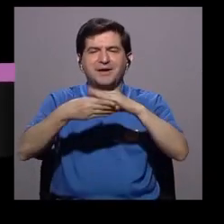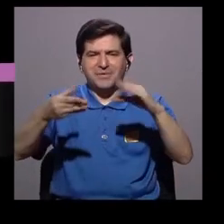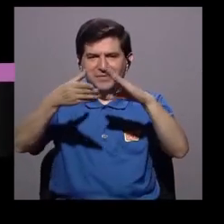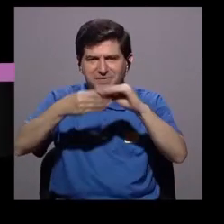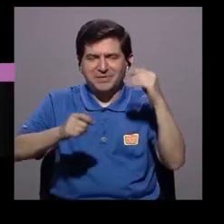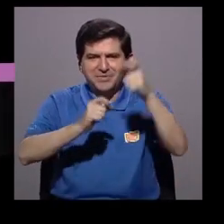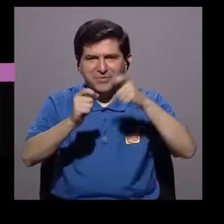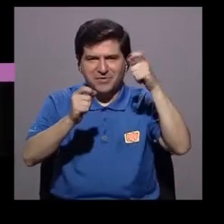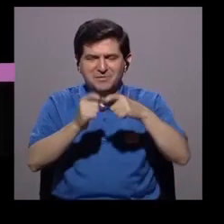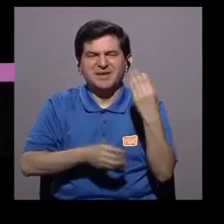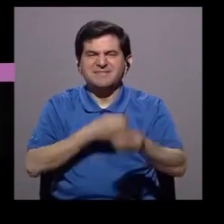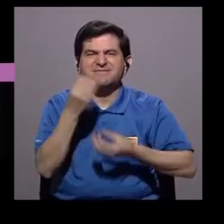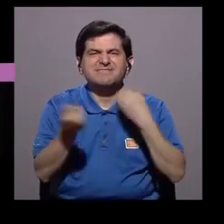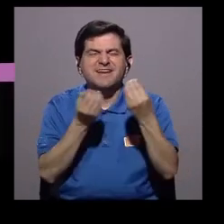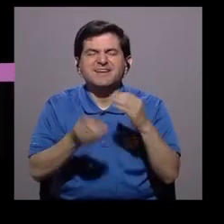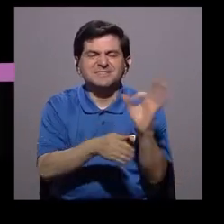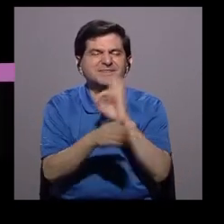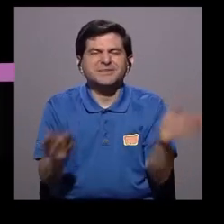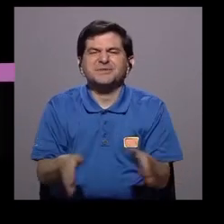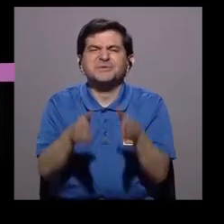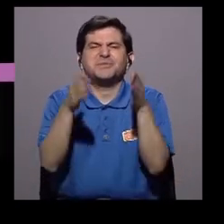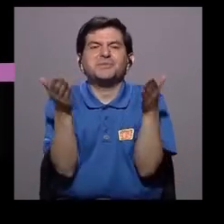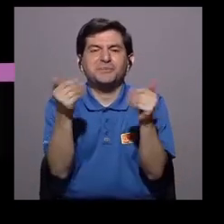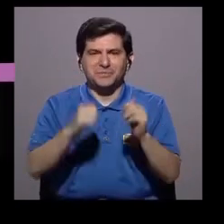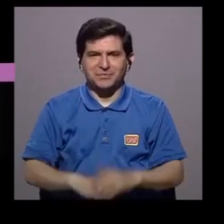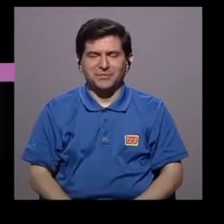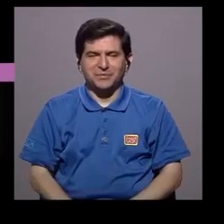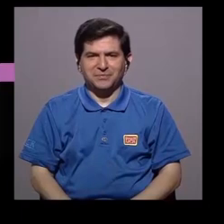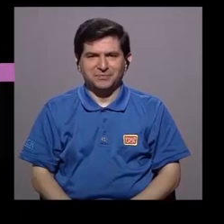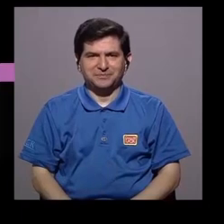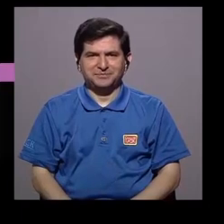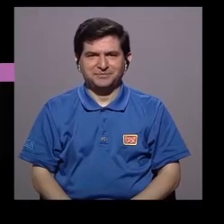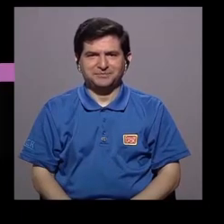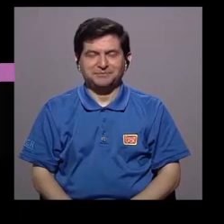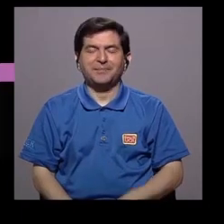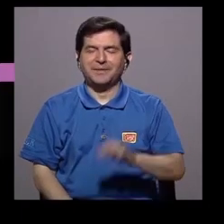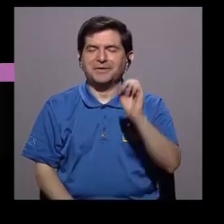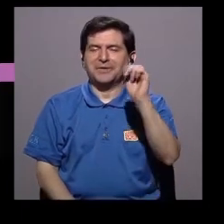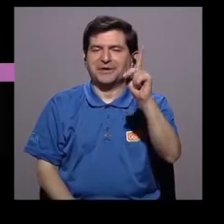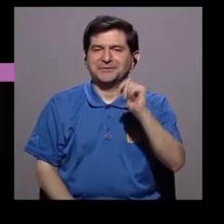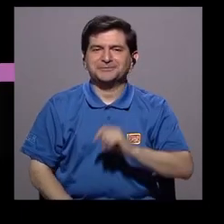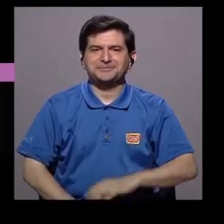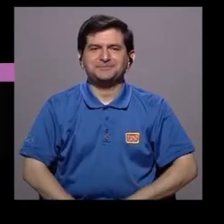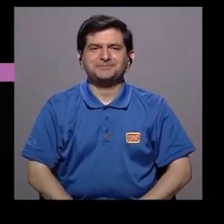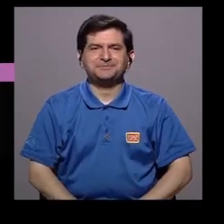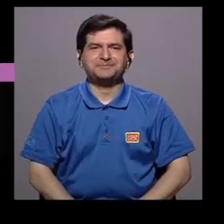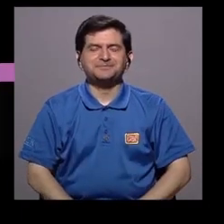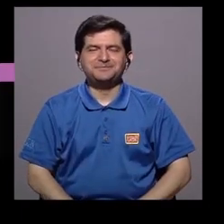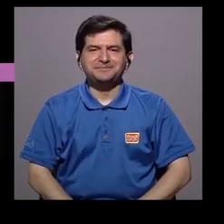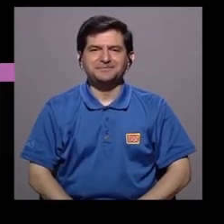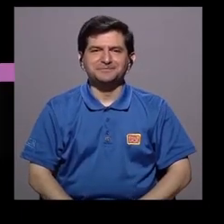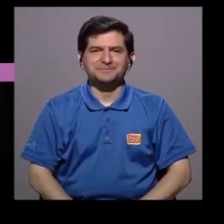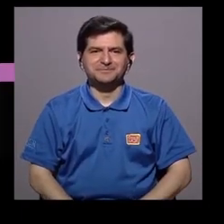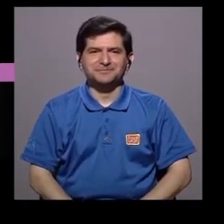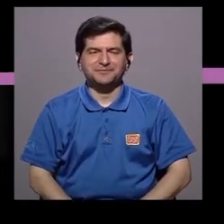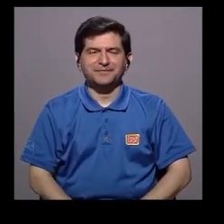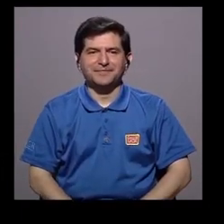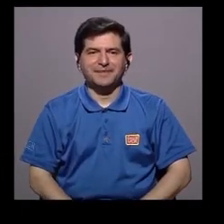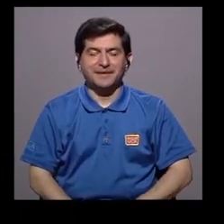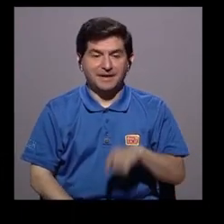ahora sí, coméntenos exactamente qué es lo que hay que hacer, cómo funciona, lo que nos pueda explicar. Bueno,